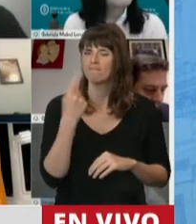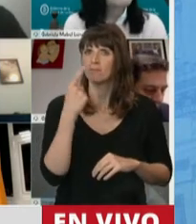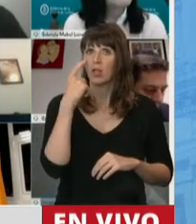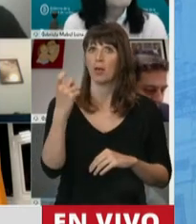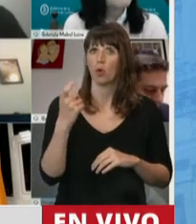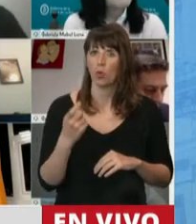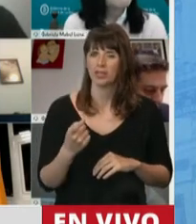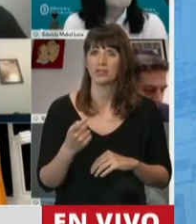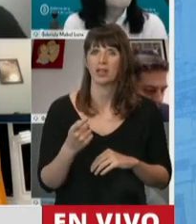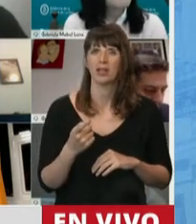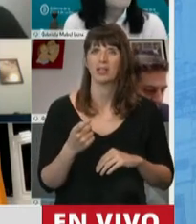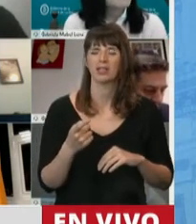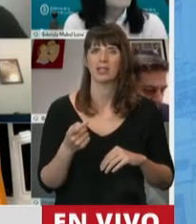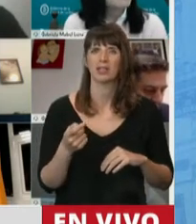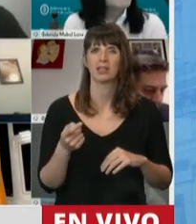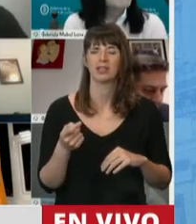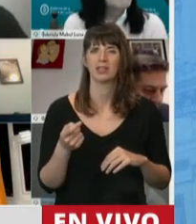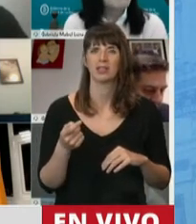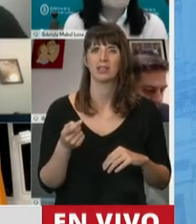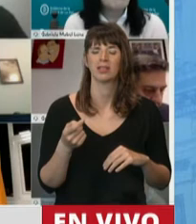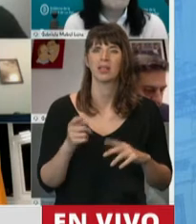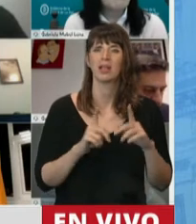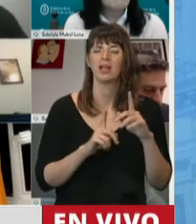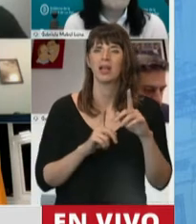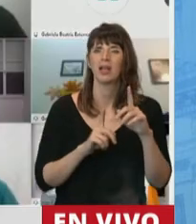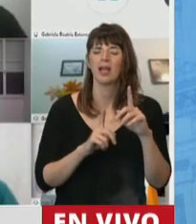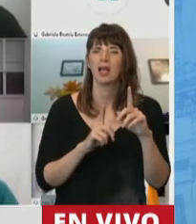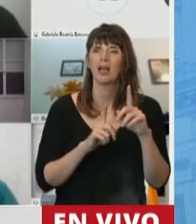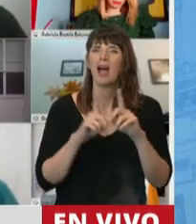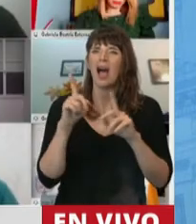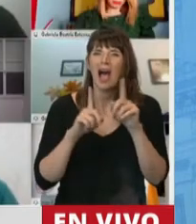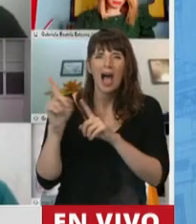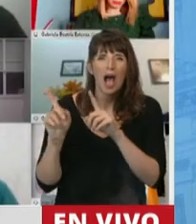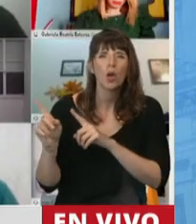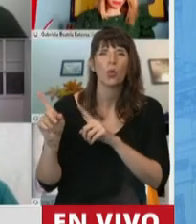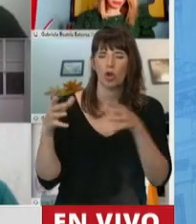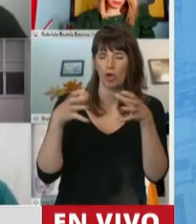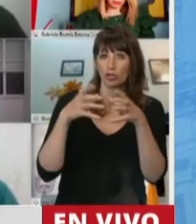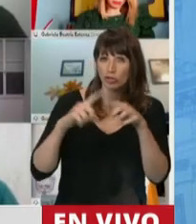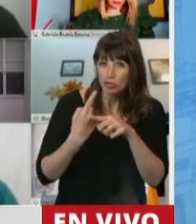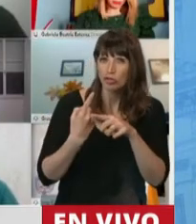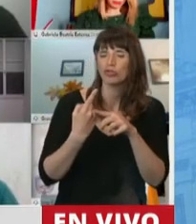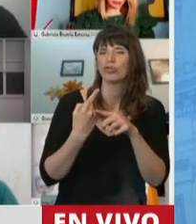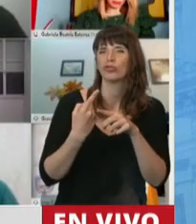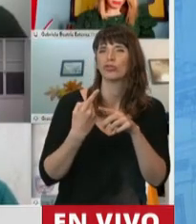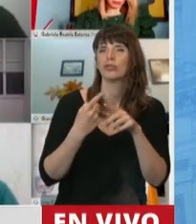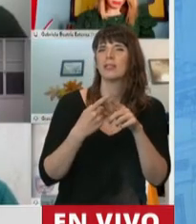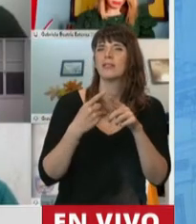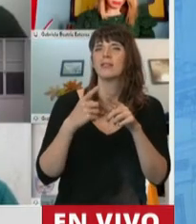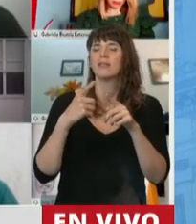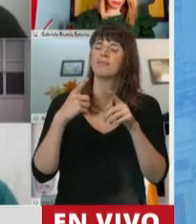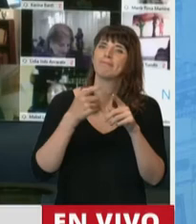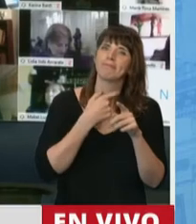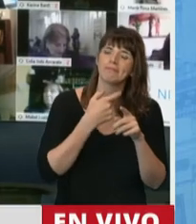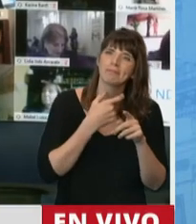posibilidad y como fue planteado por algunas iniciativas de algunos miembros de nuestro interbloque en cuanto a ayudar